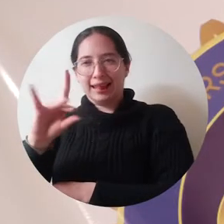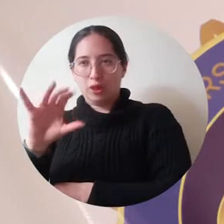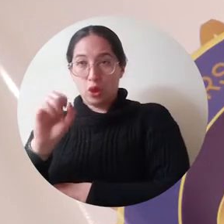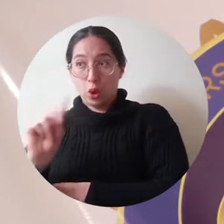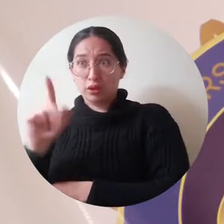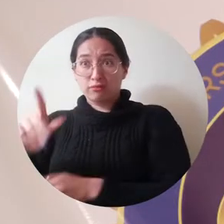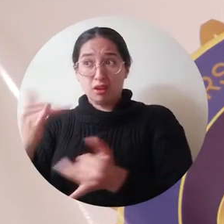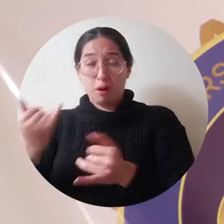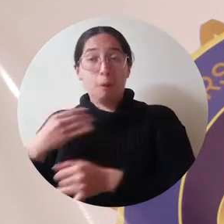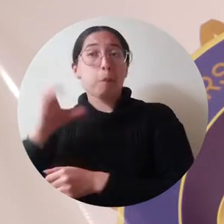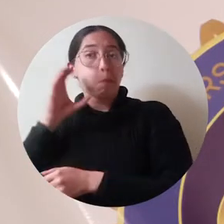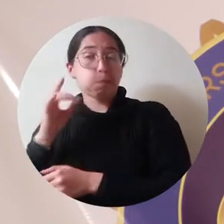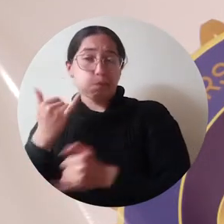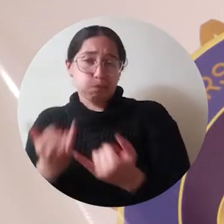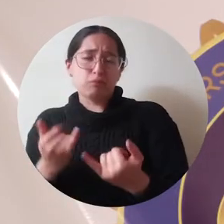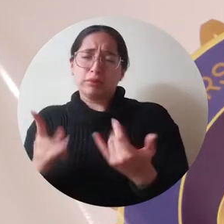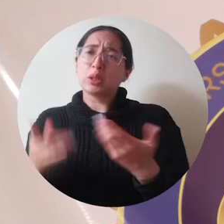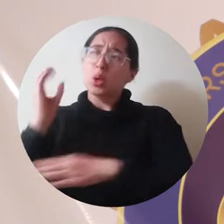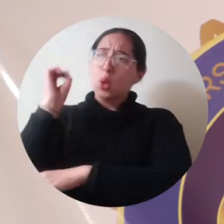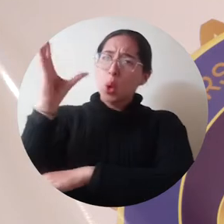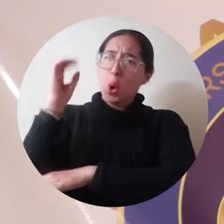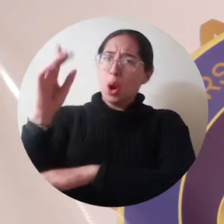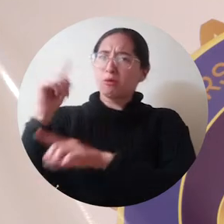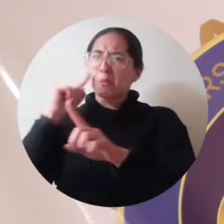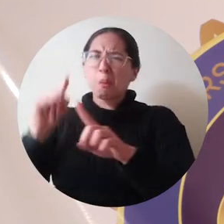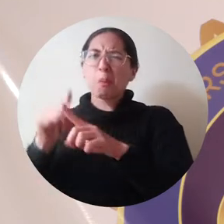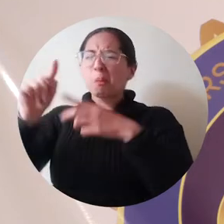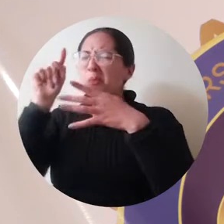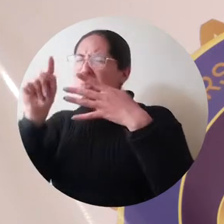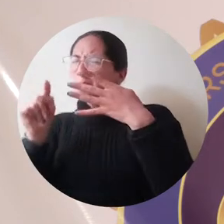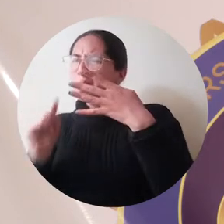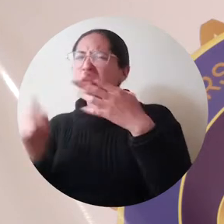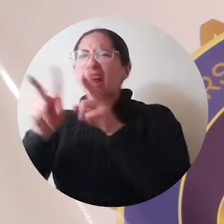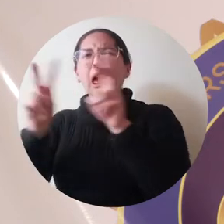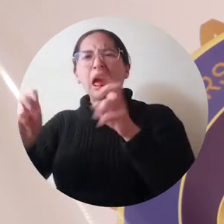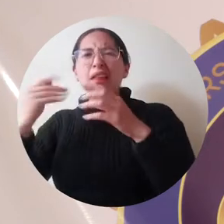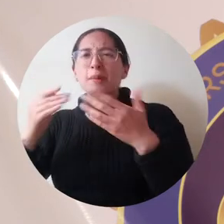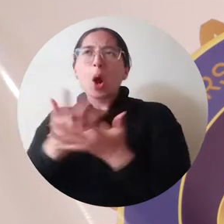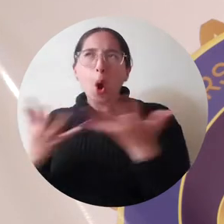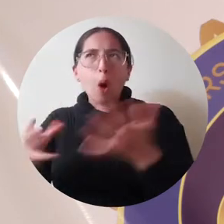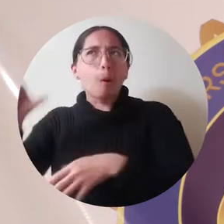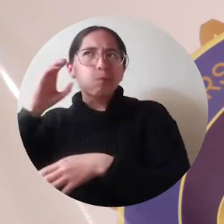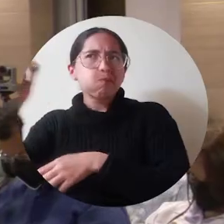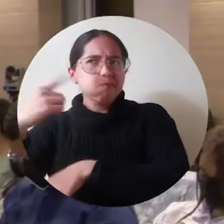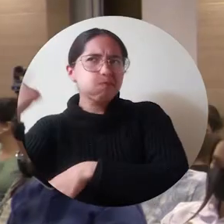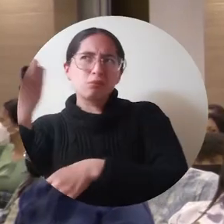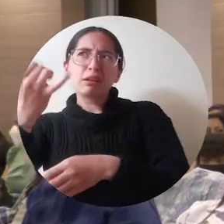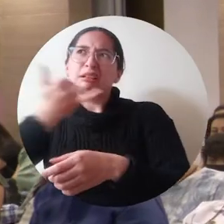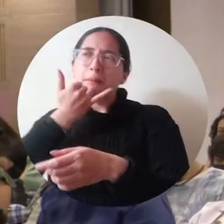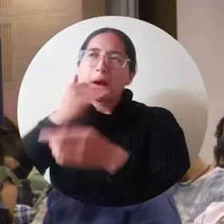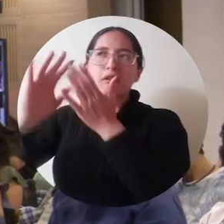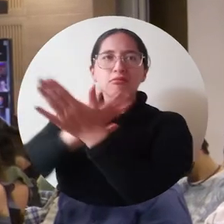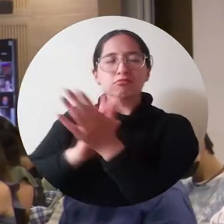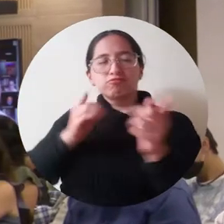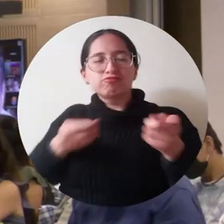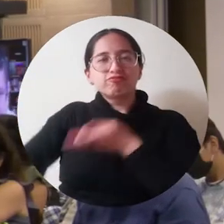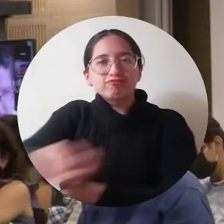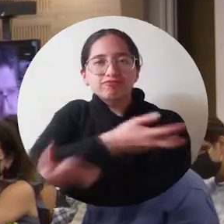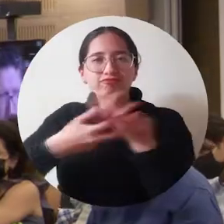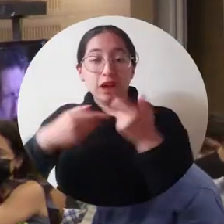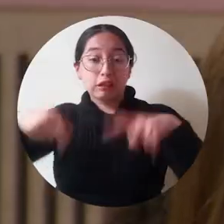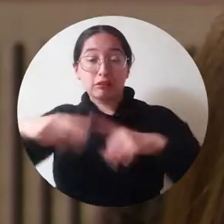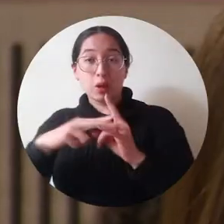nos sigue sorprendiendo. Es una cátedra actual, una cátedra que se centra en los puntos de actualidad y a revisar cómo la